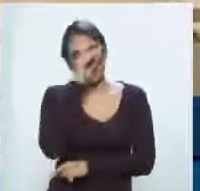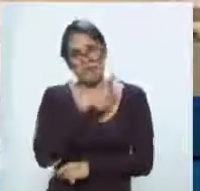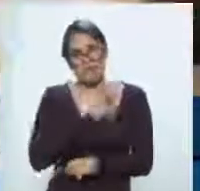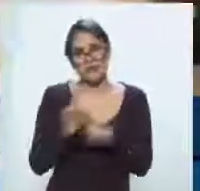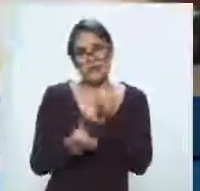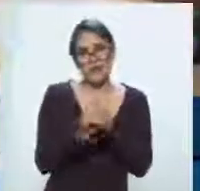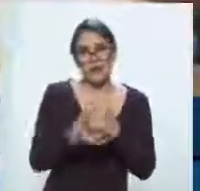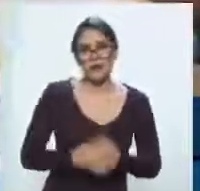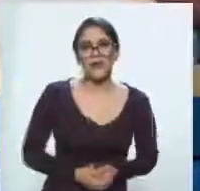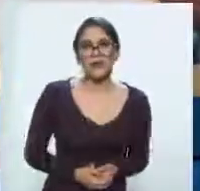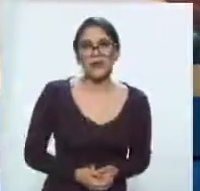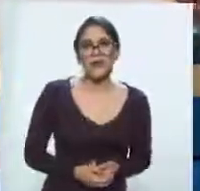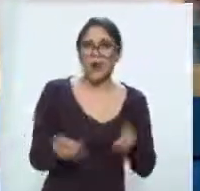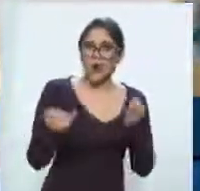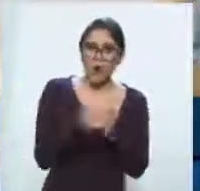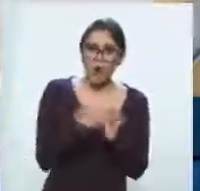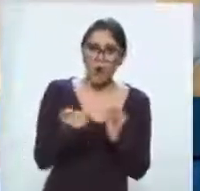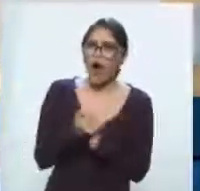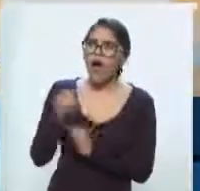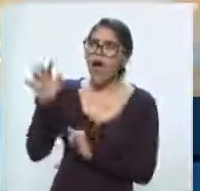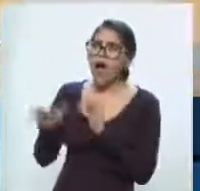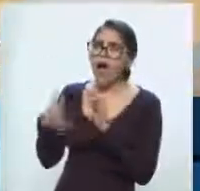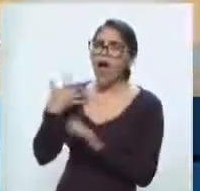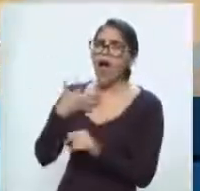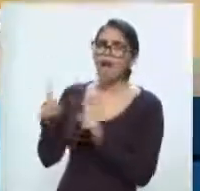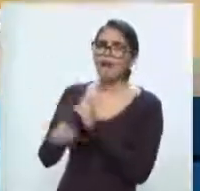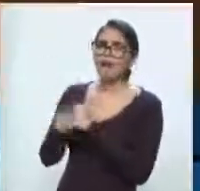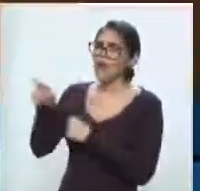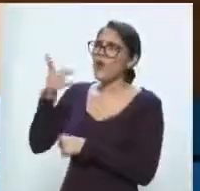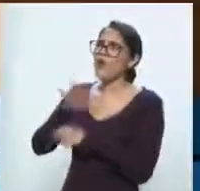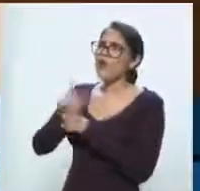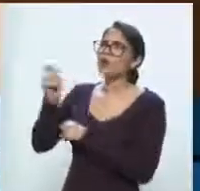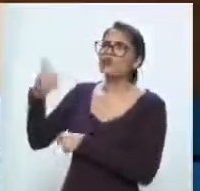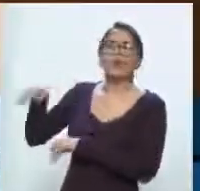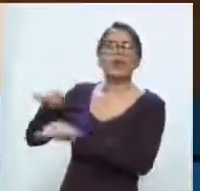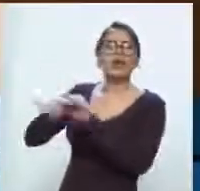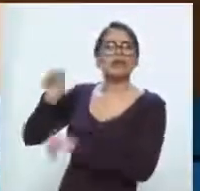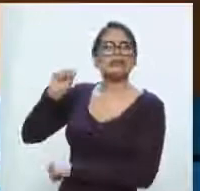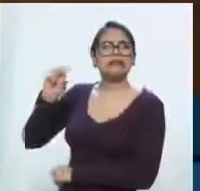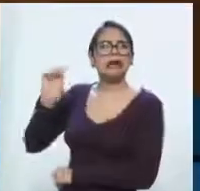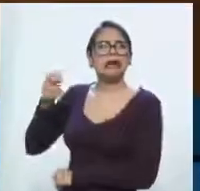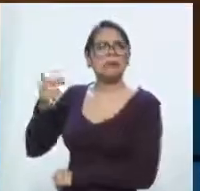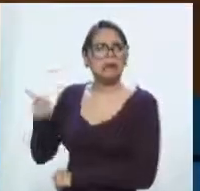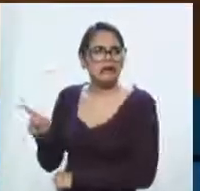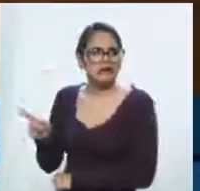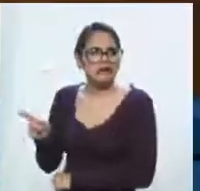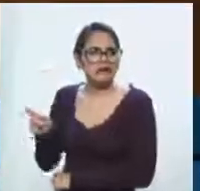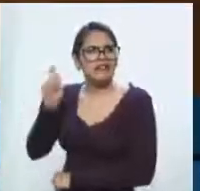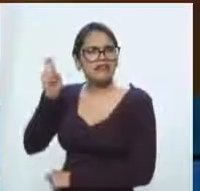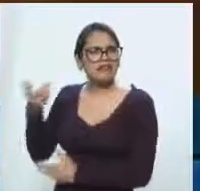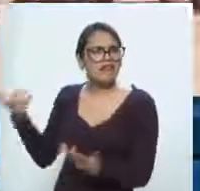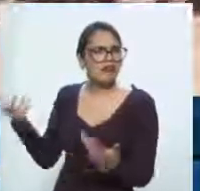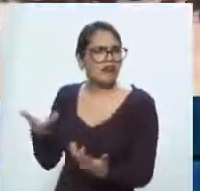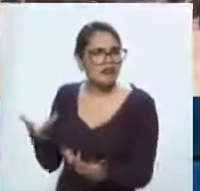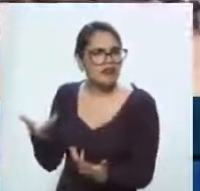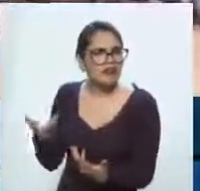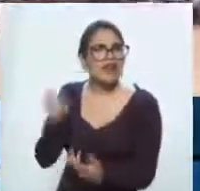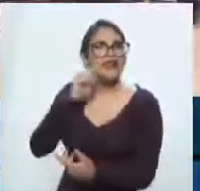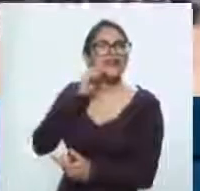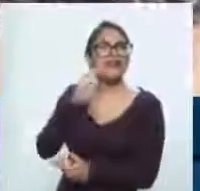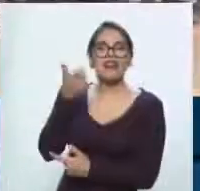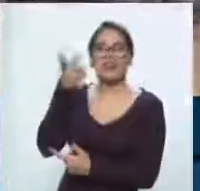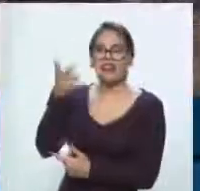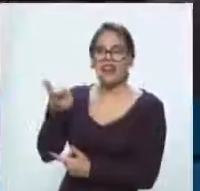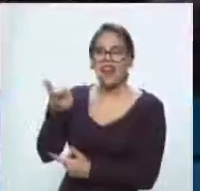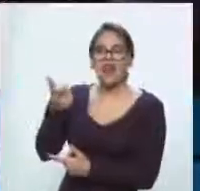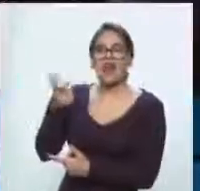mencionar el trabajo que se ha hecho desde la Secretaría de Hacienda en contra de lo que podemos considerar el lavado de dinero,